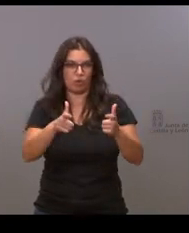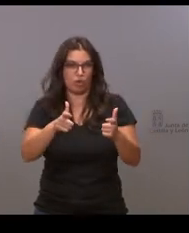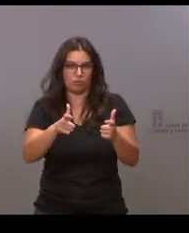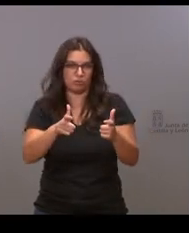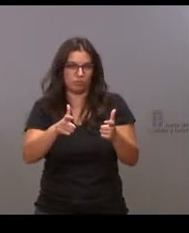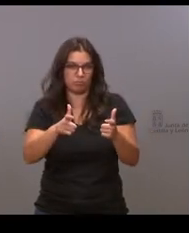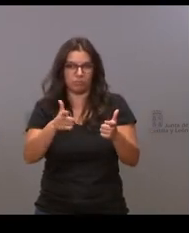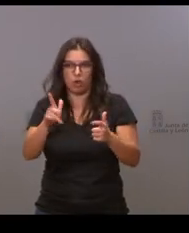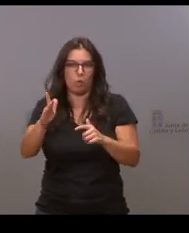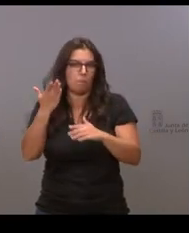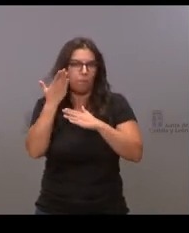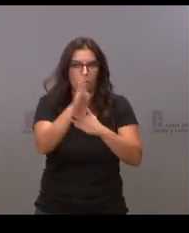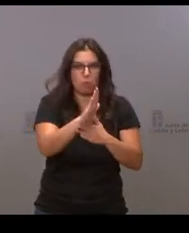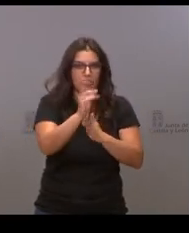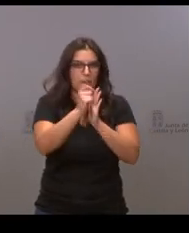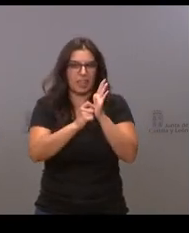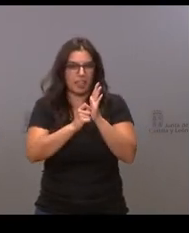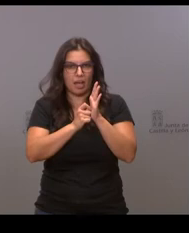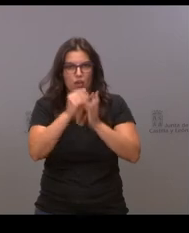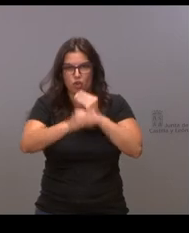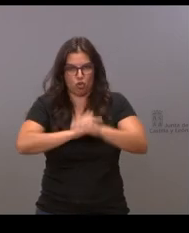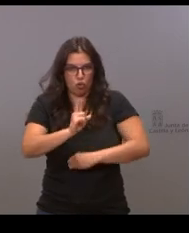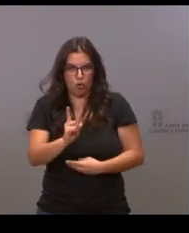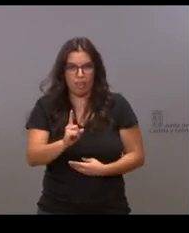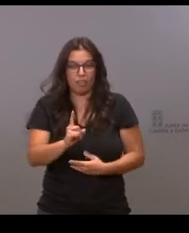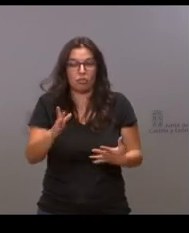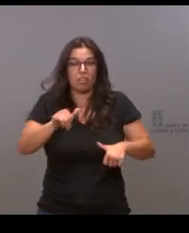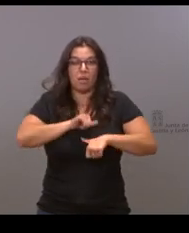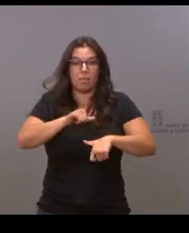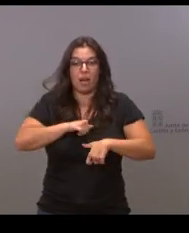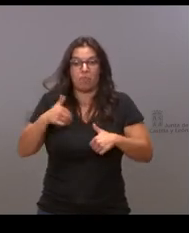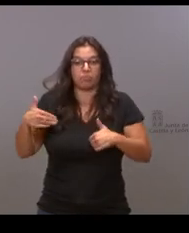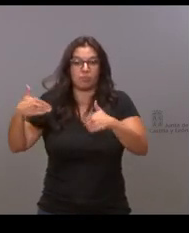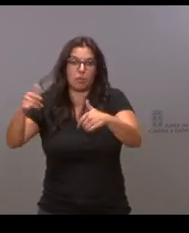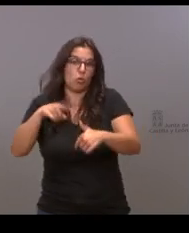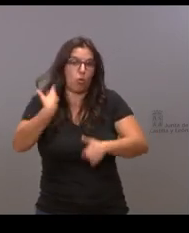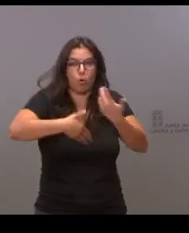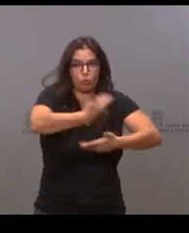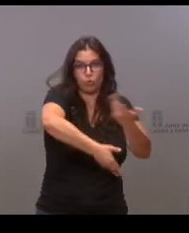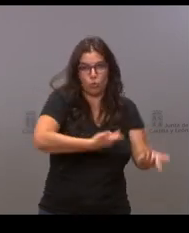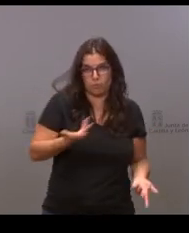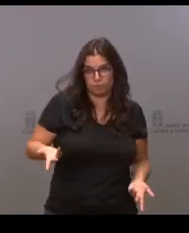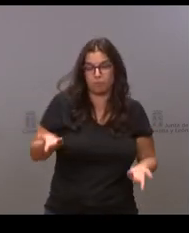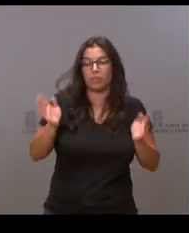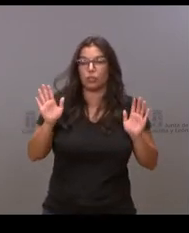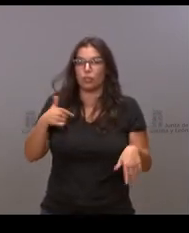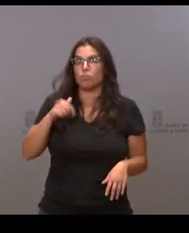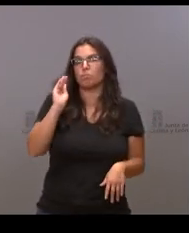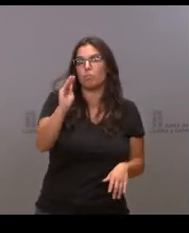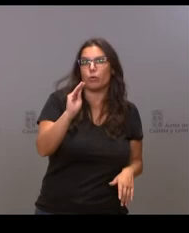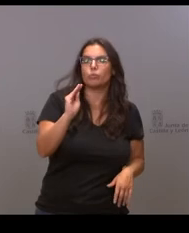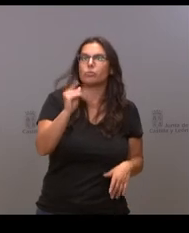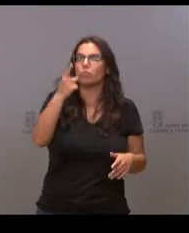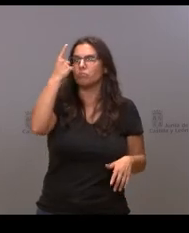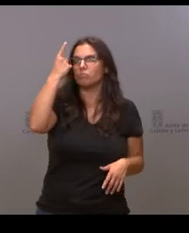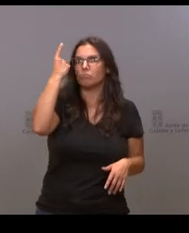a proponer medidas y que en vez de seguir esperando por esa reunión pues van a empezar a avanzar ustedes. Entonces, la pregunta es no sé si manejan algún